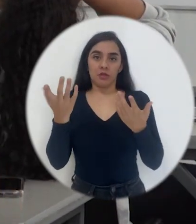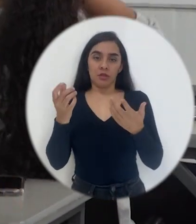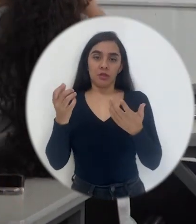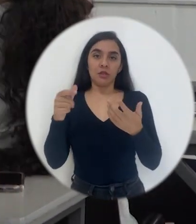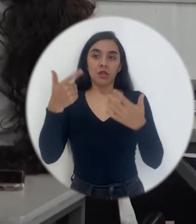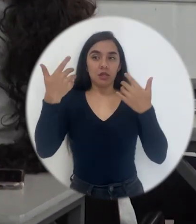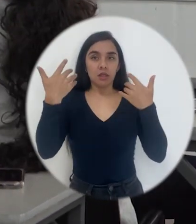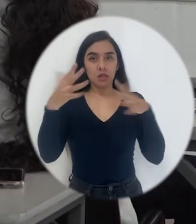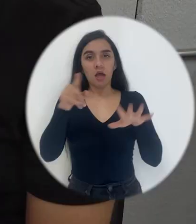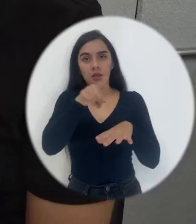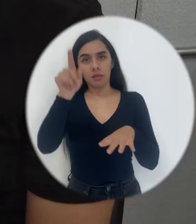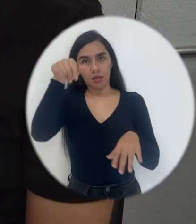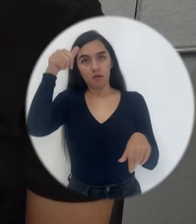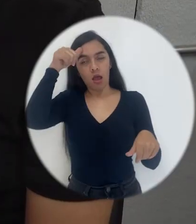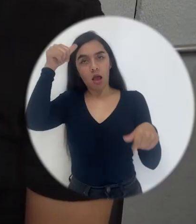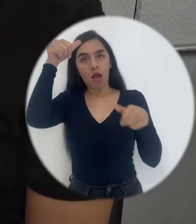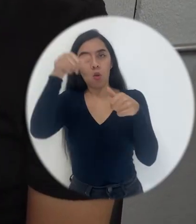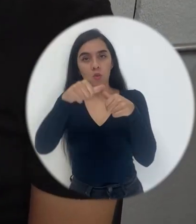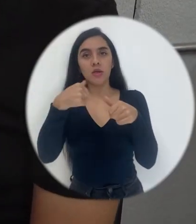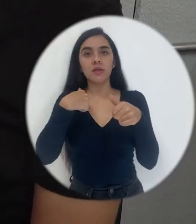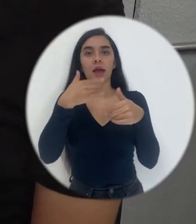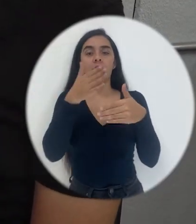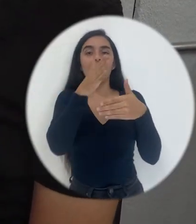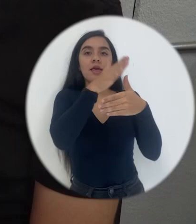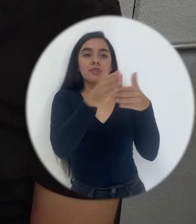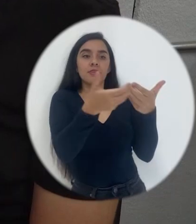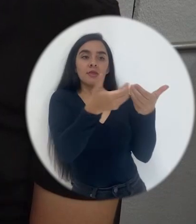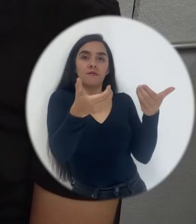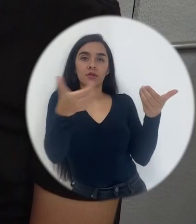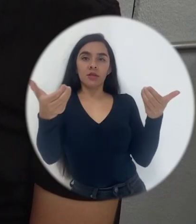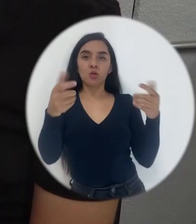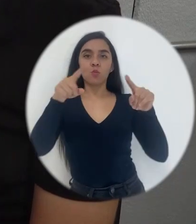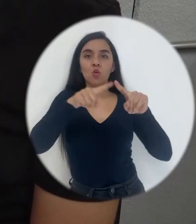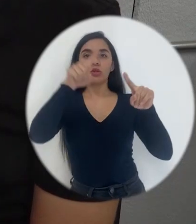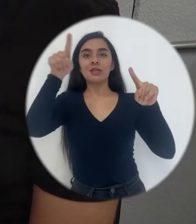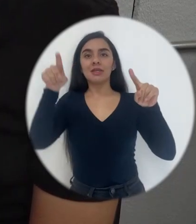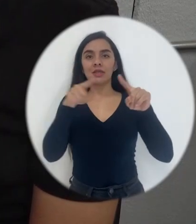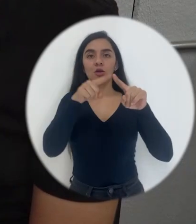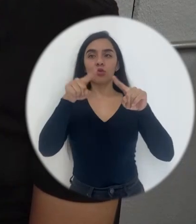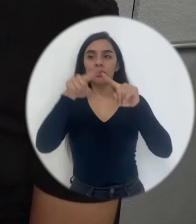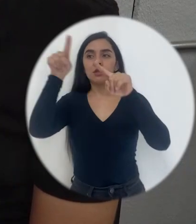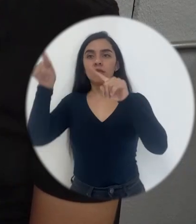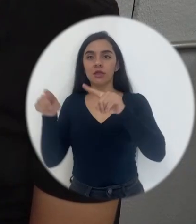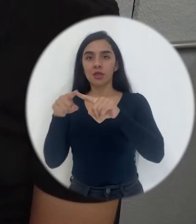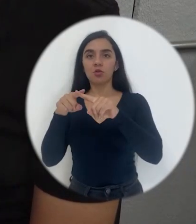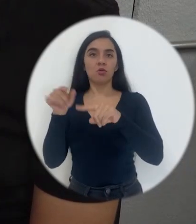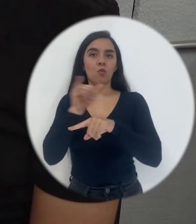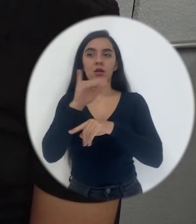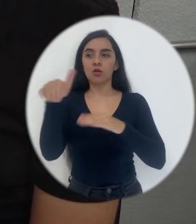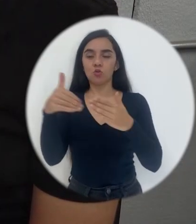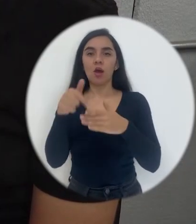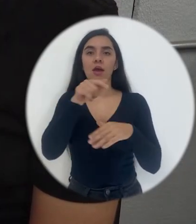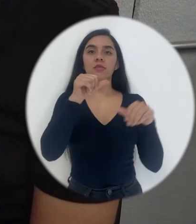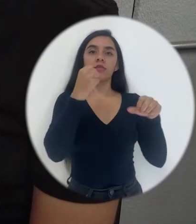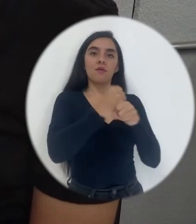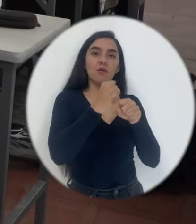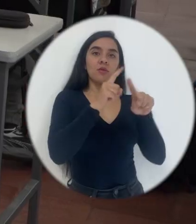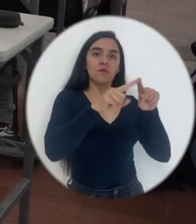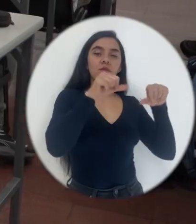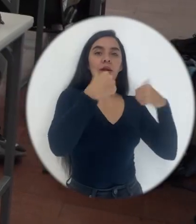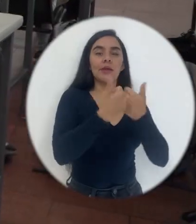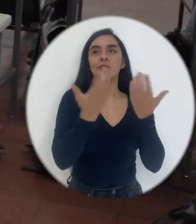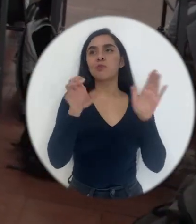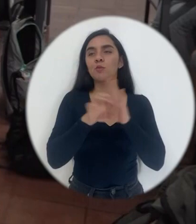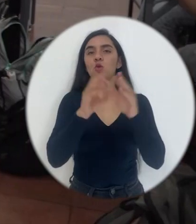Entonces ya hay que recordar que está dividido por ciclos, ¿verdad? Igual que todos, trabajamos varias